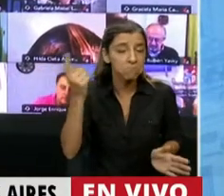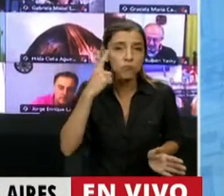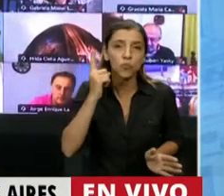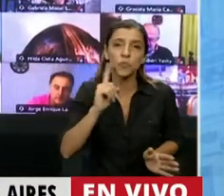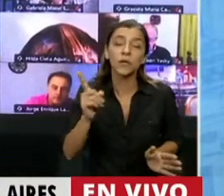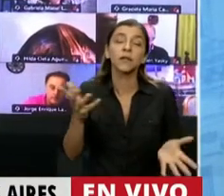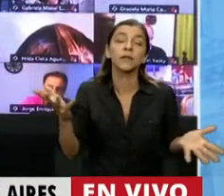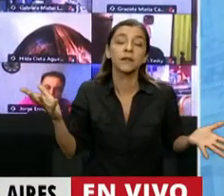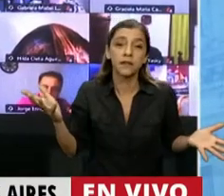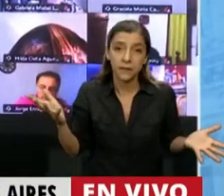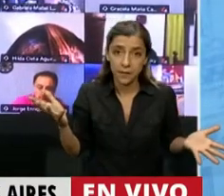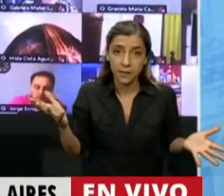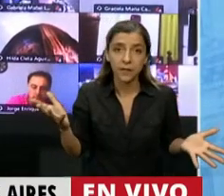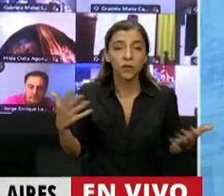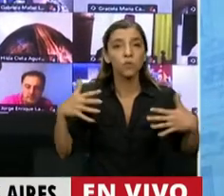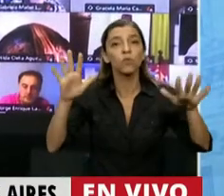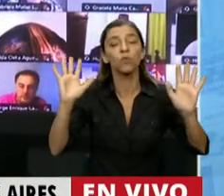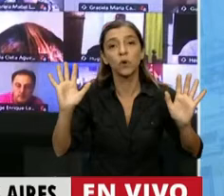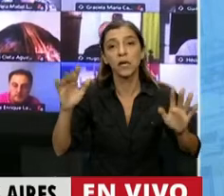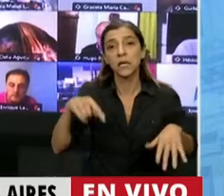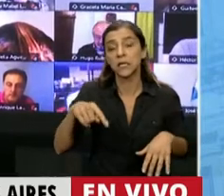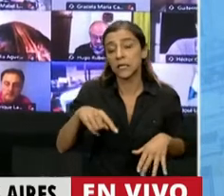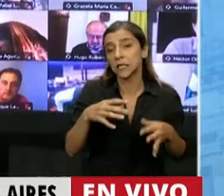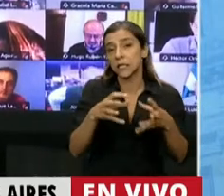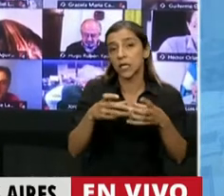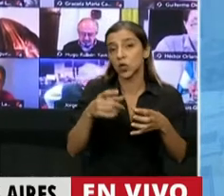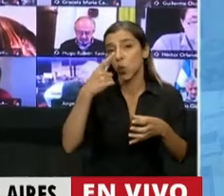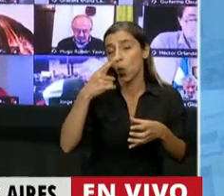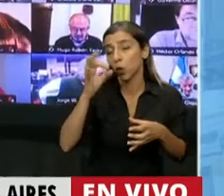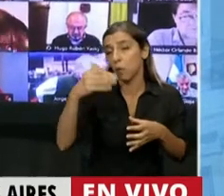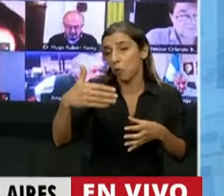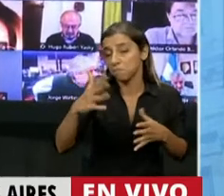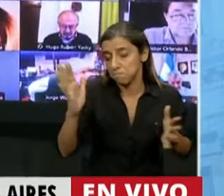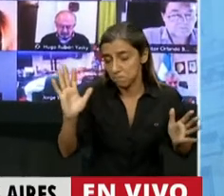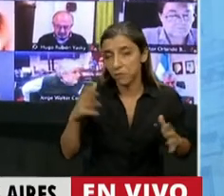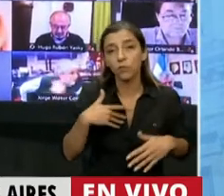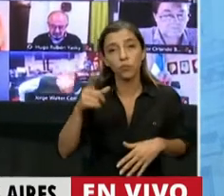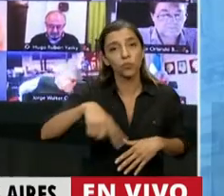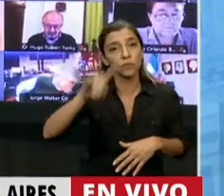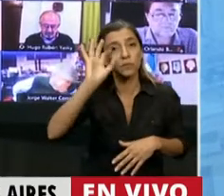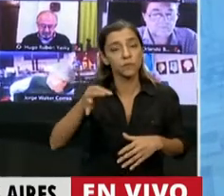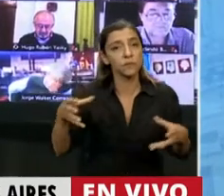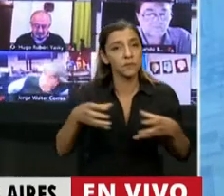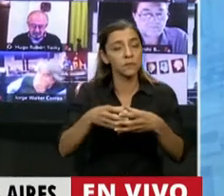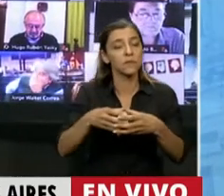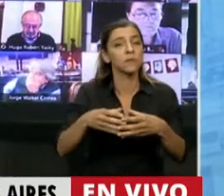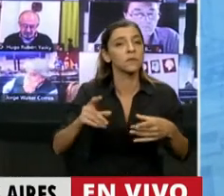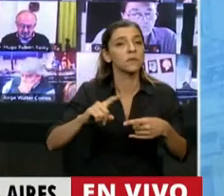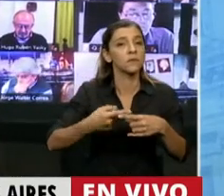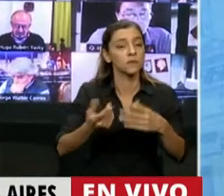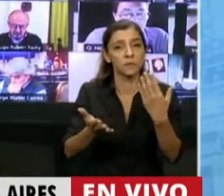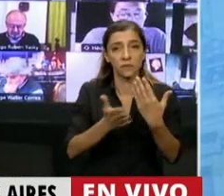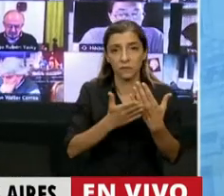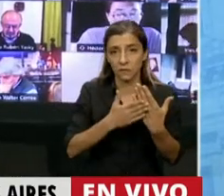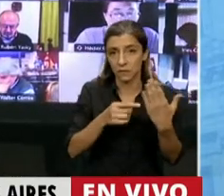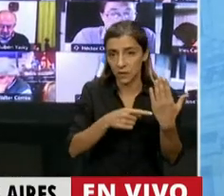que probablemente sea una de mis últimas sesiones, porque ustedes saben que el Frente de Izquierda, a diferencia de esas fuerzas políticas que se